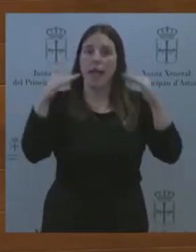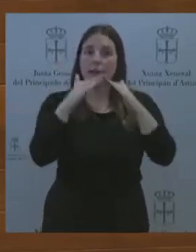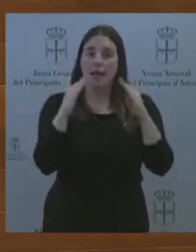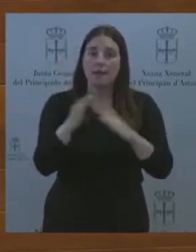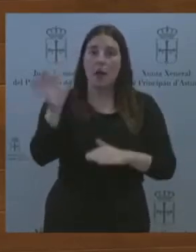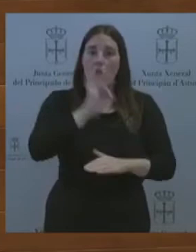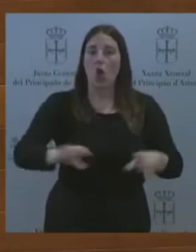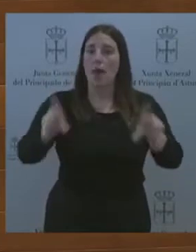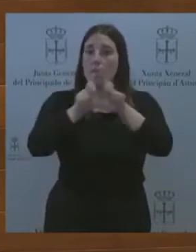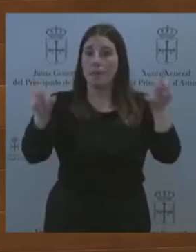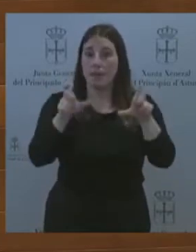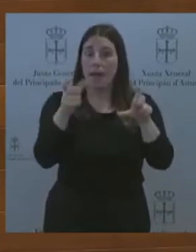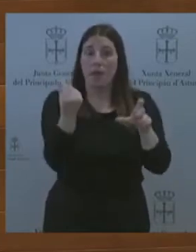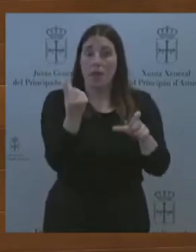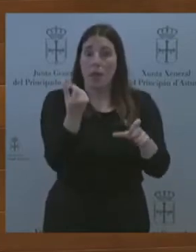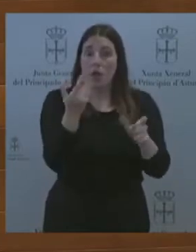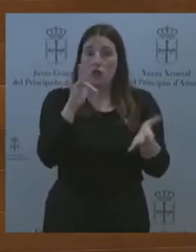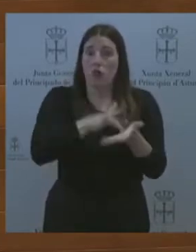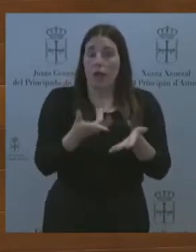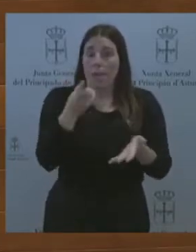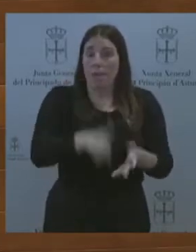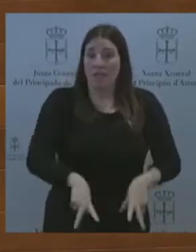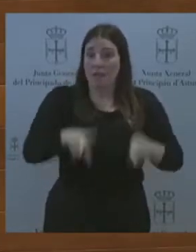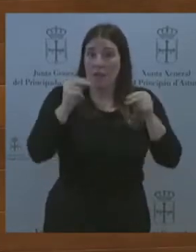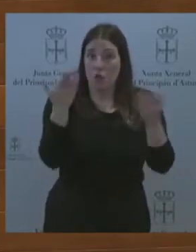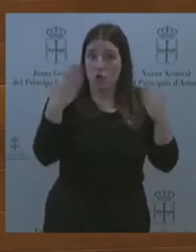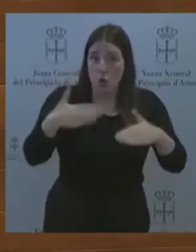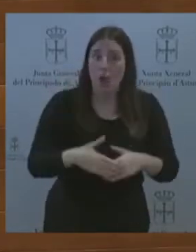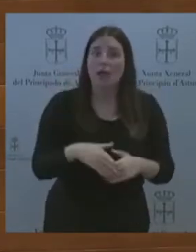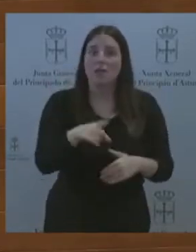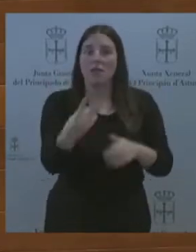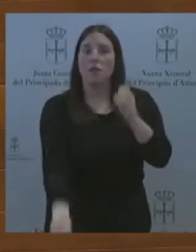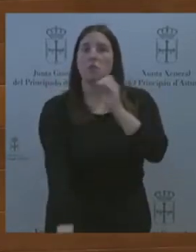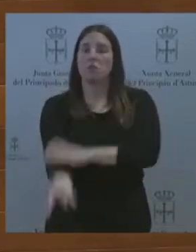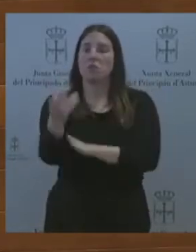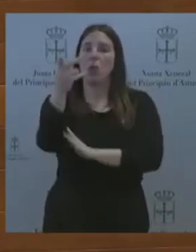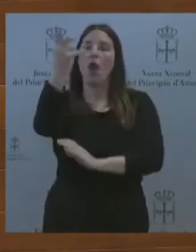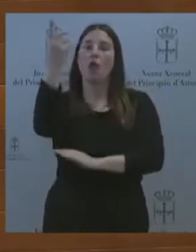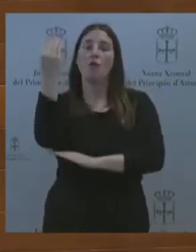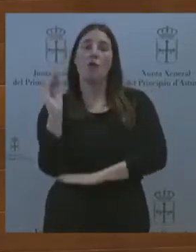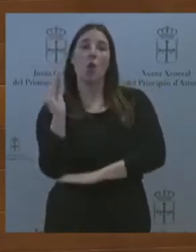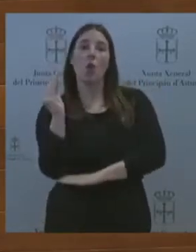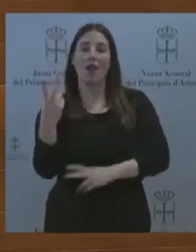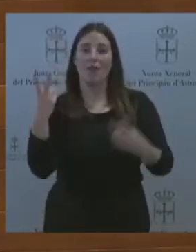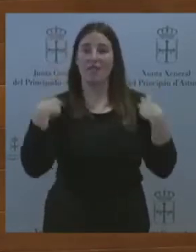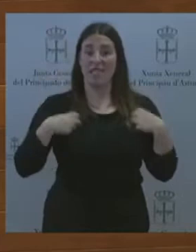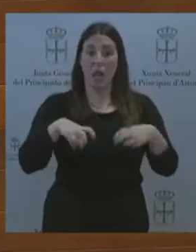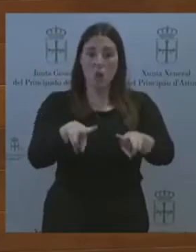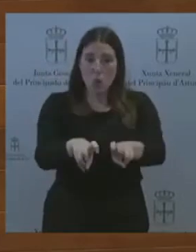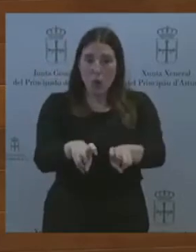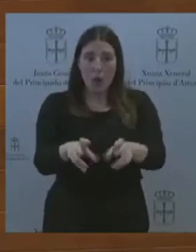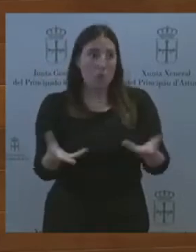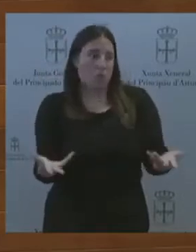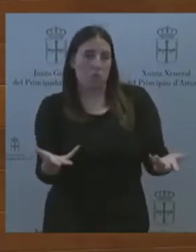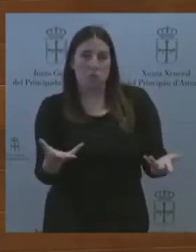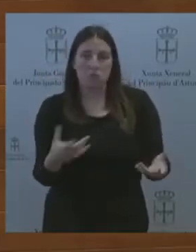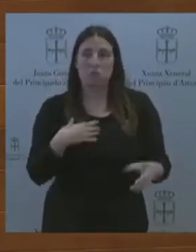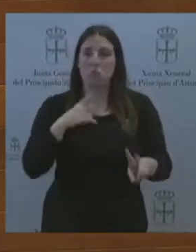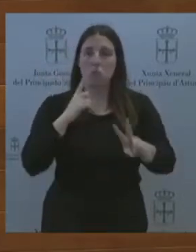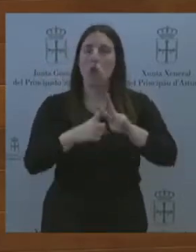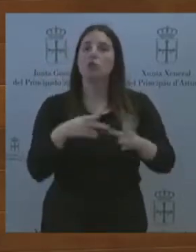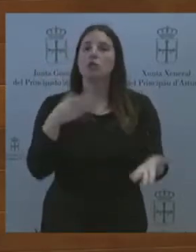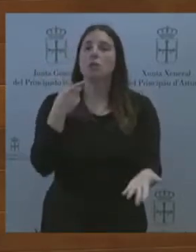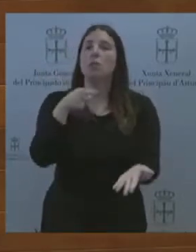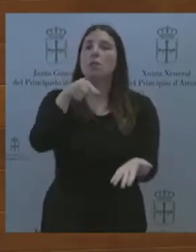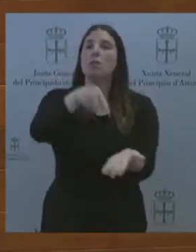creación de nuevas figuras fiscales. Desde Vox entendemos que lo que demanda la situación es una bajada siempre de impuestos que ayuden a sentar las